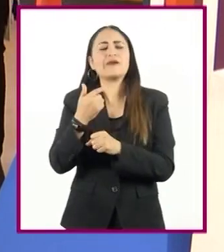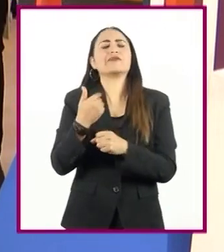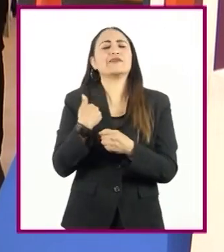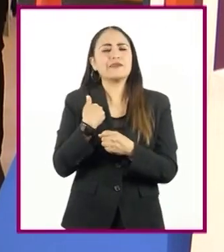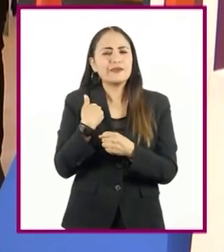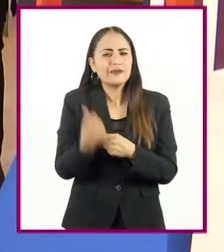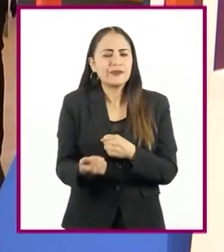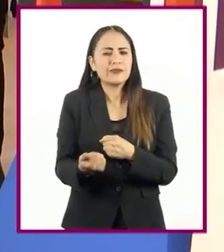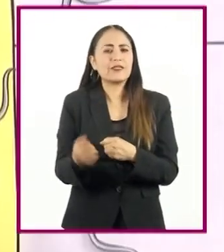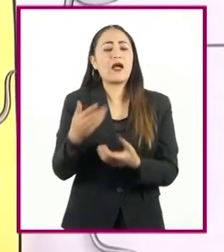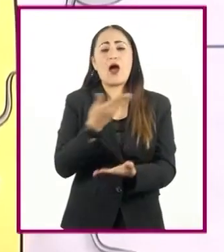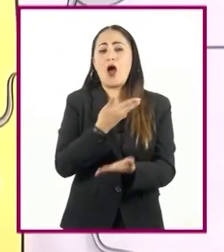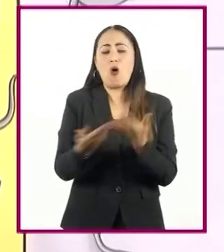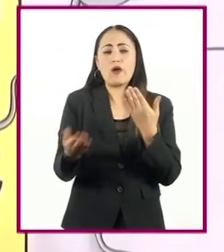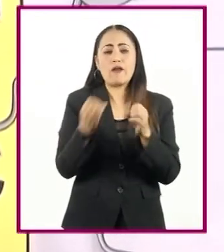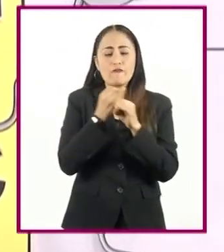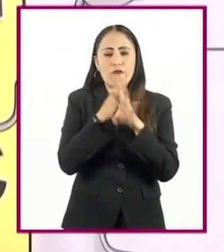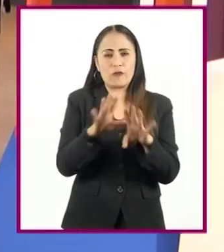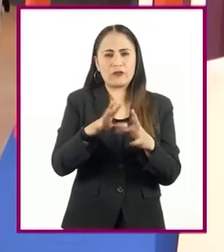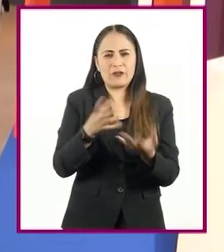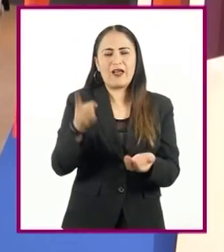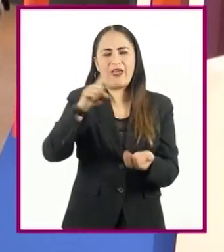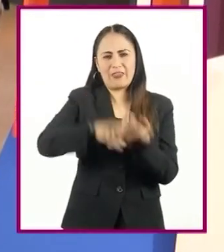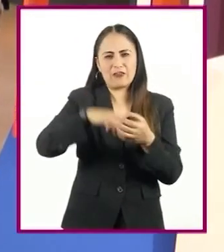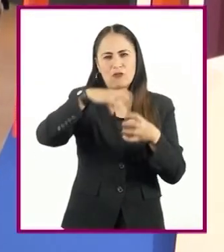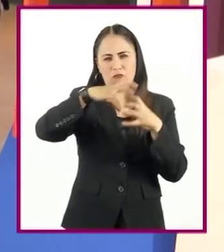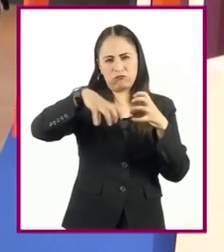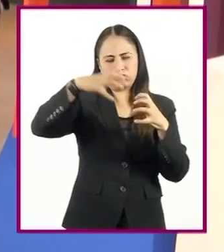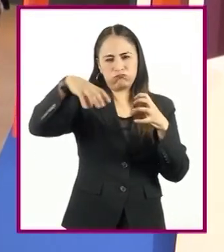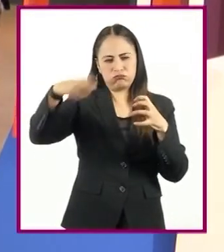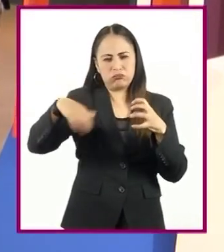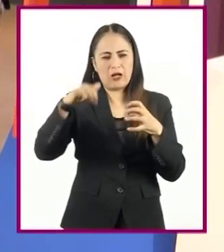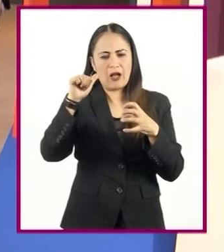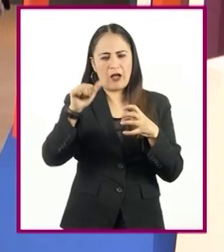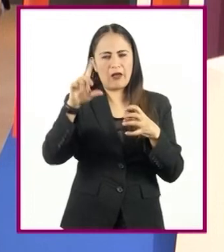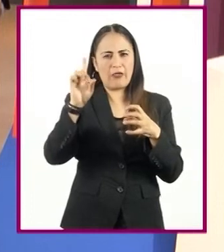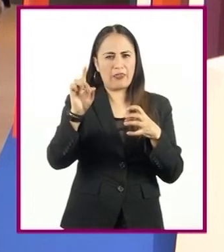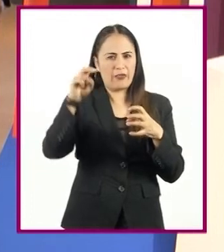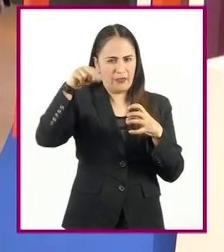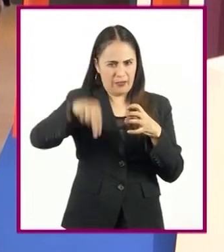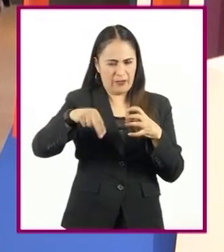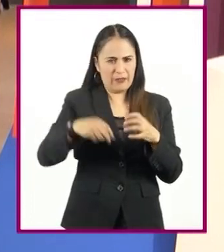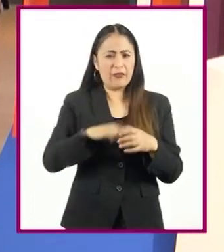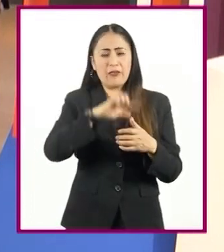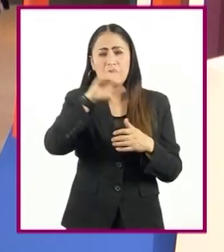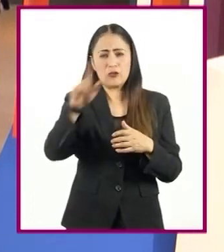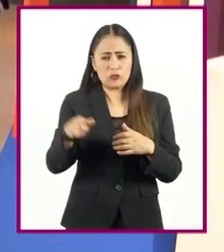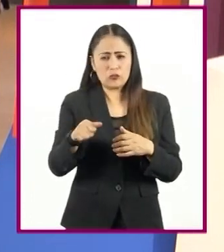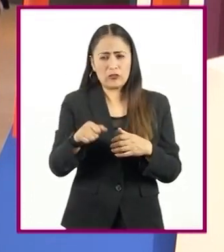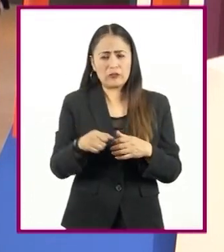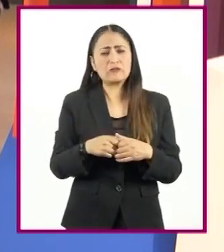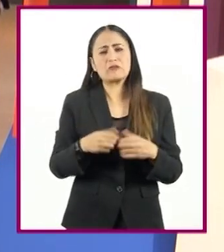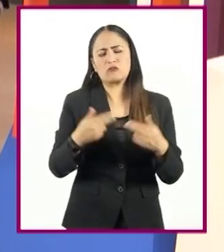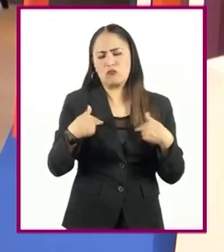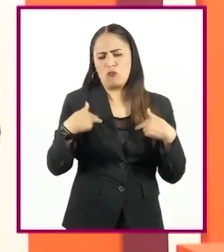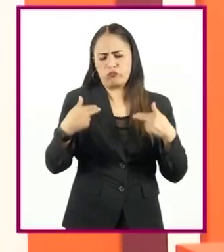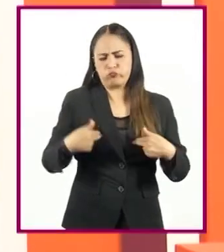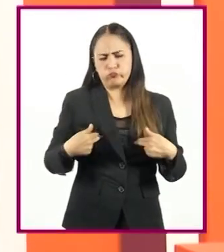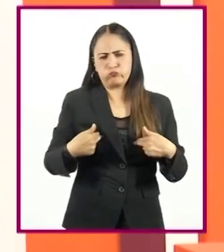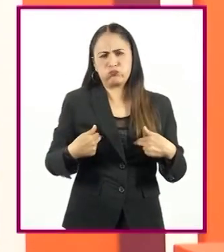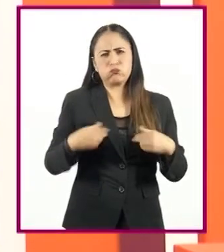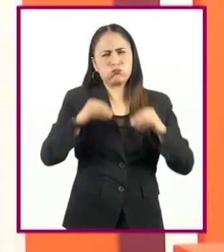base en la información de la molécula del ADN helicoidal se han desarrollado infinidad de seres vivos,